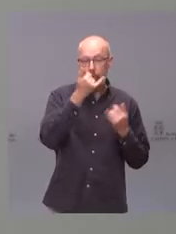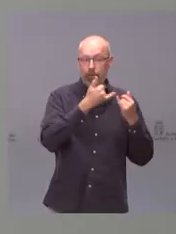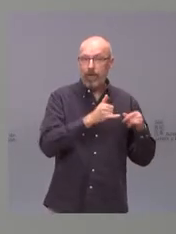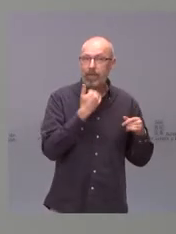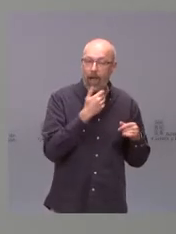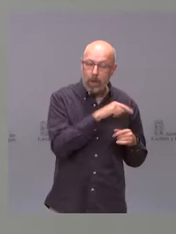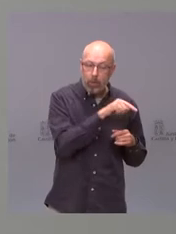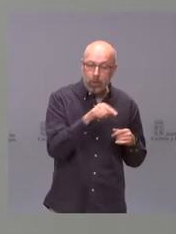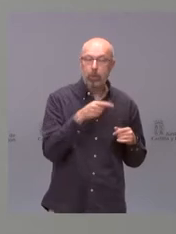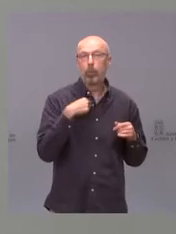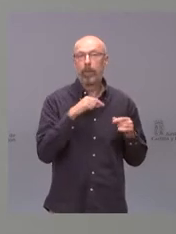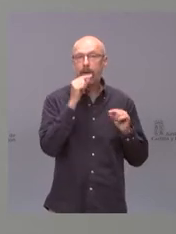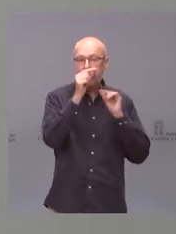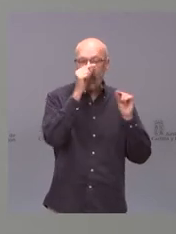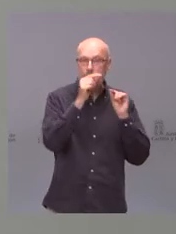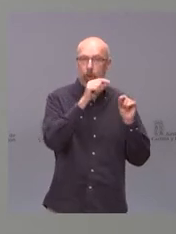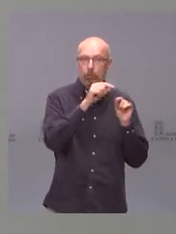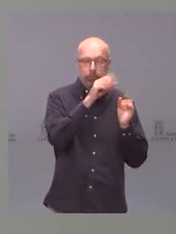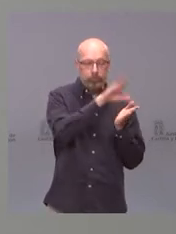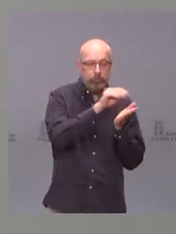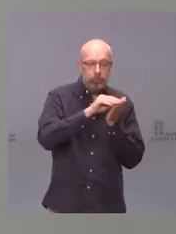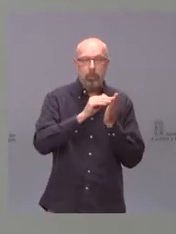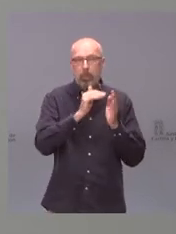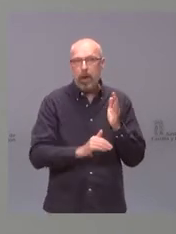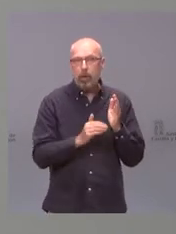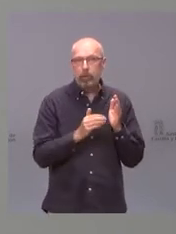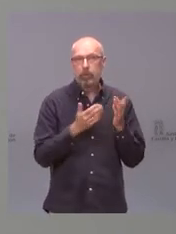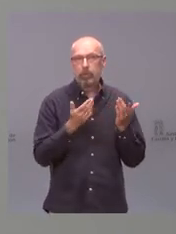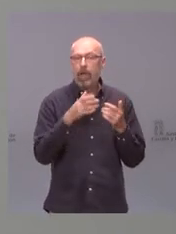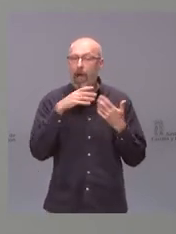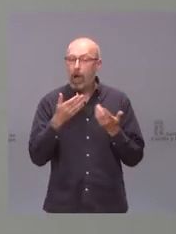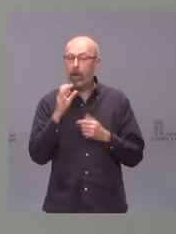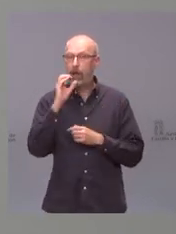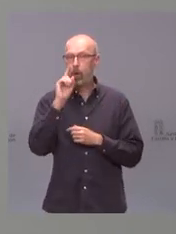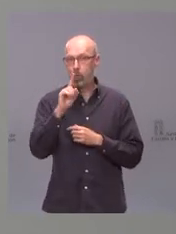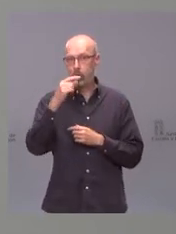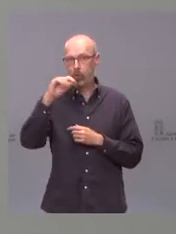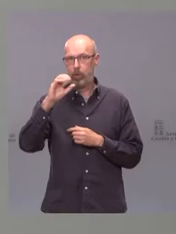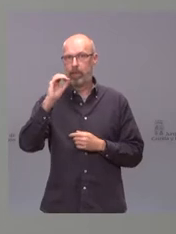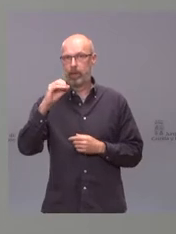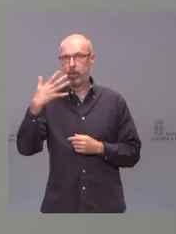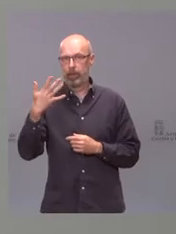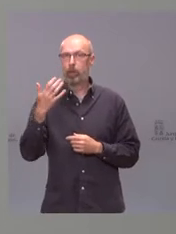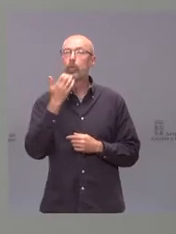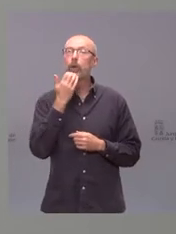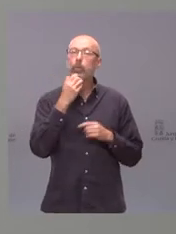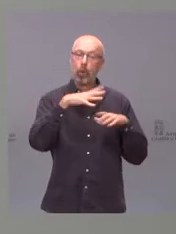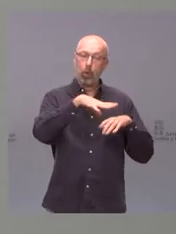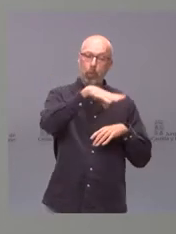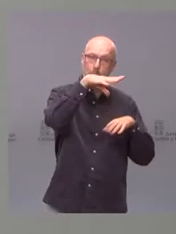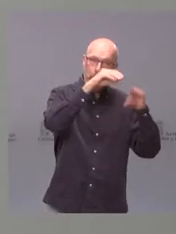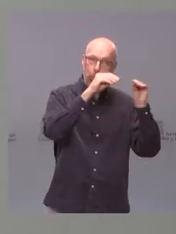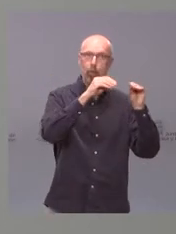el sistema de información. En estos momentos nos situamos en 105 con provincias como Burgos, Palencia,